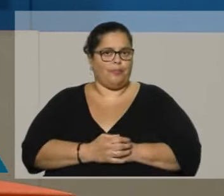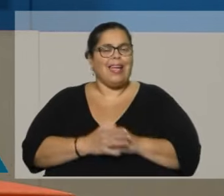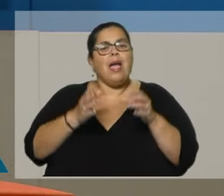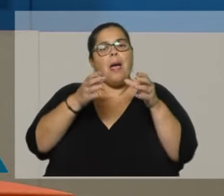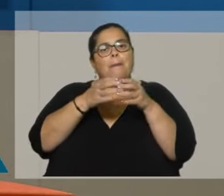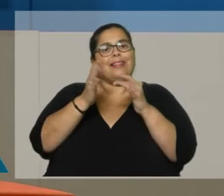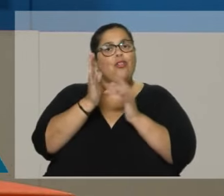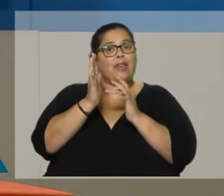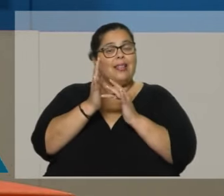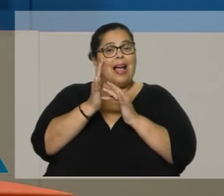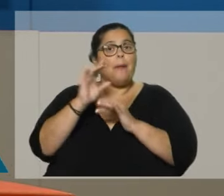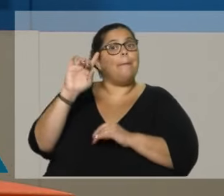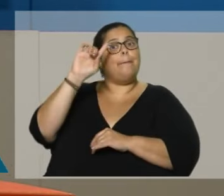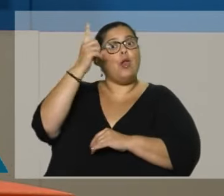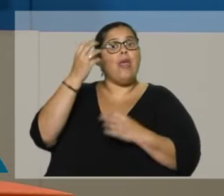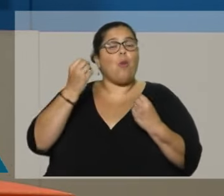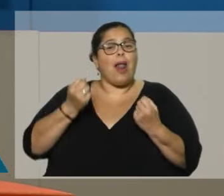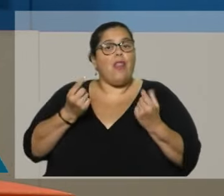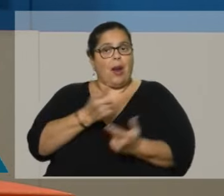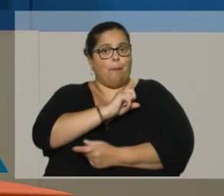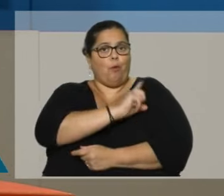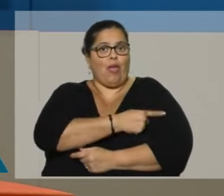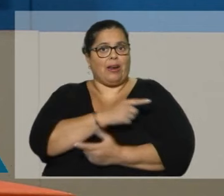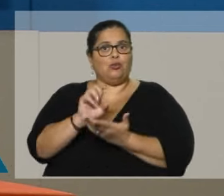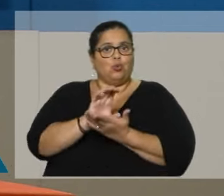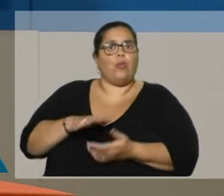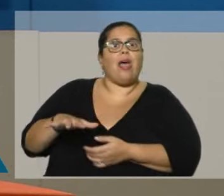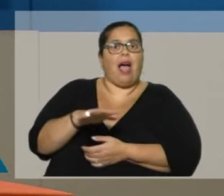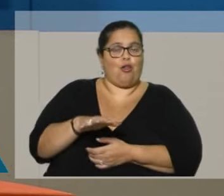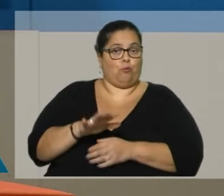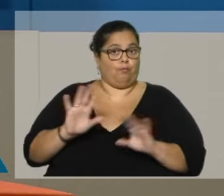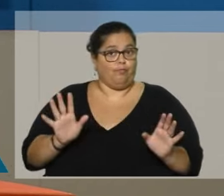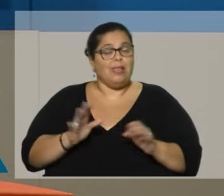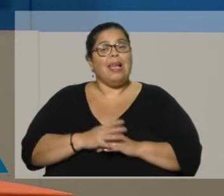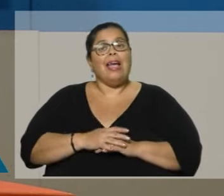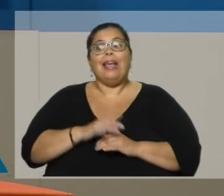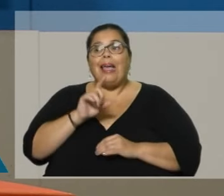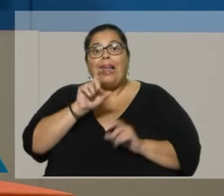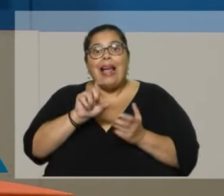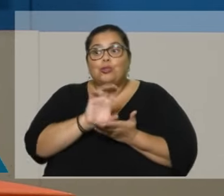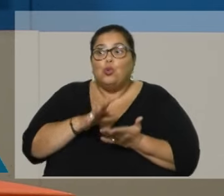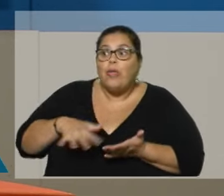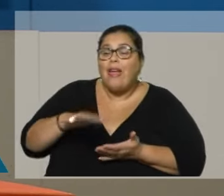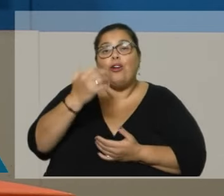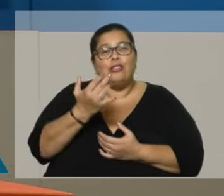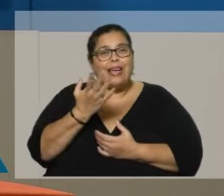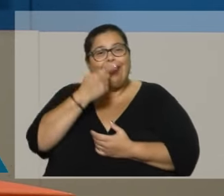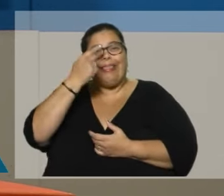empoderar al ciudadano. Que el ciudadano tome partido en la política de la República.